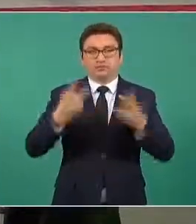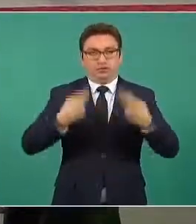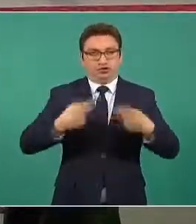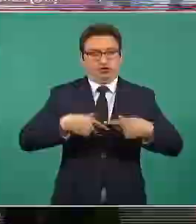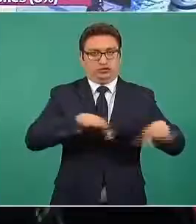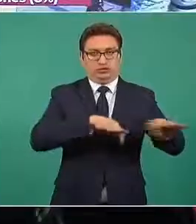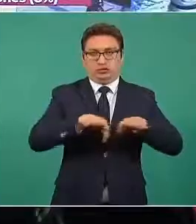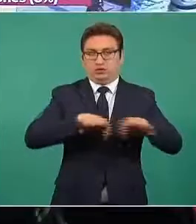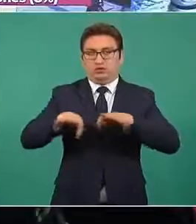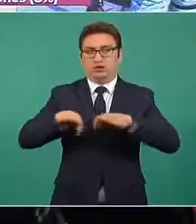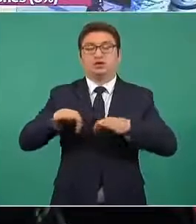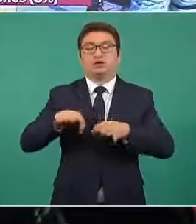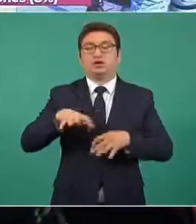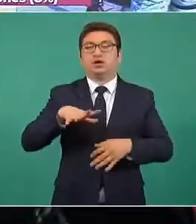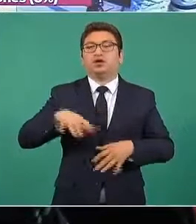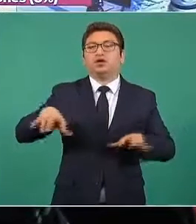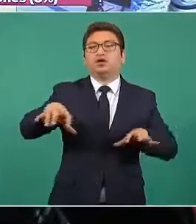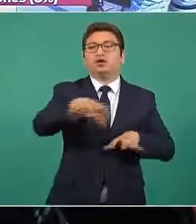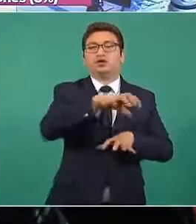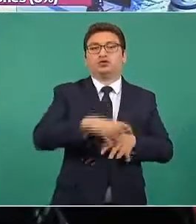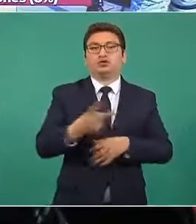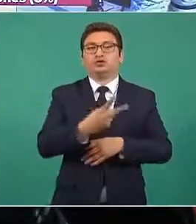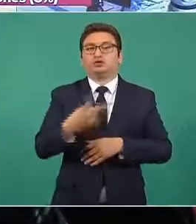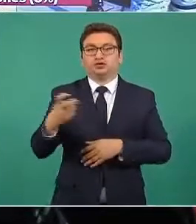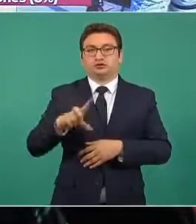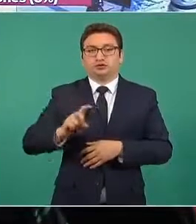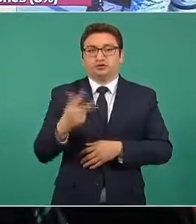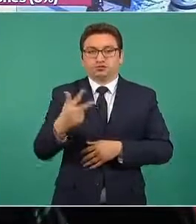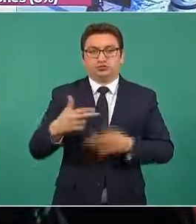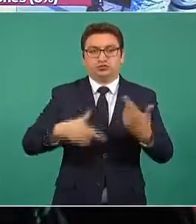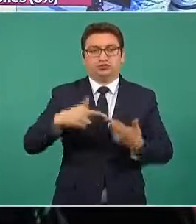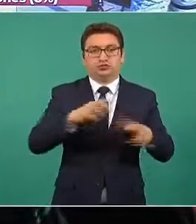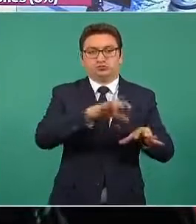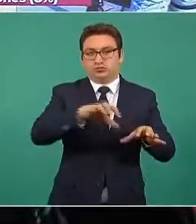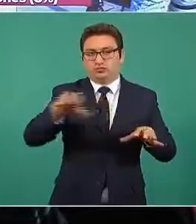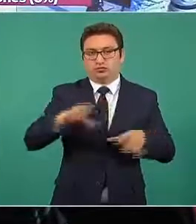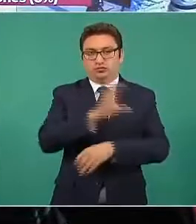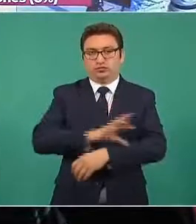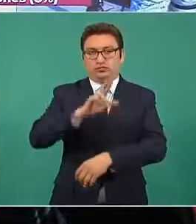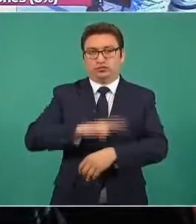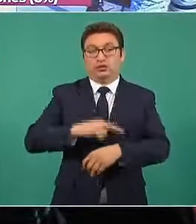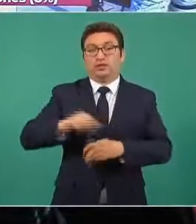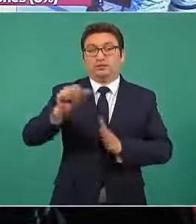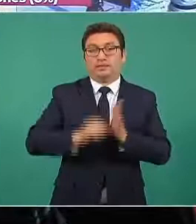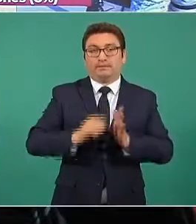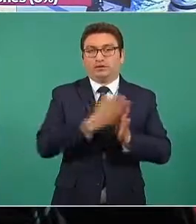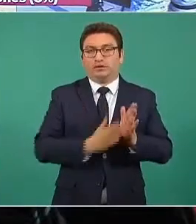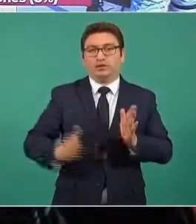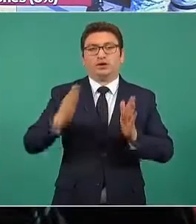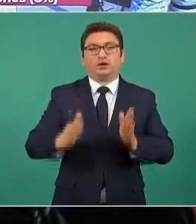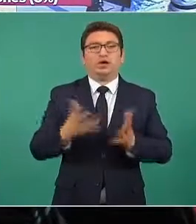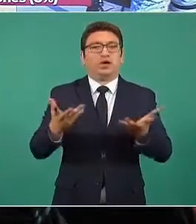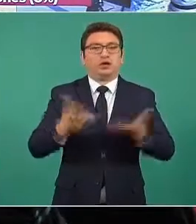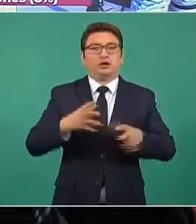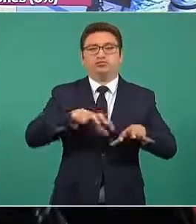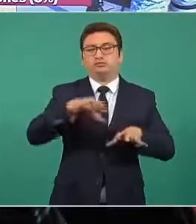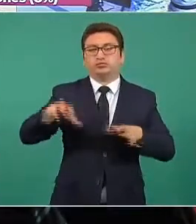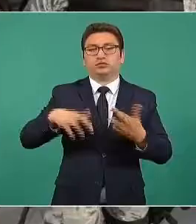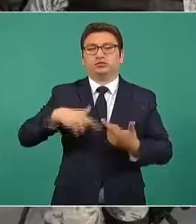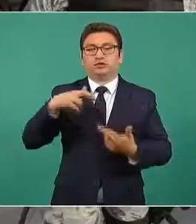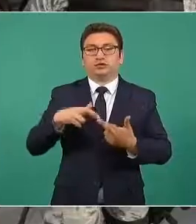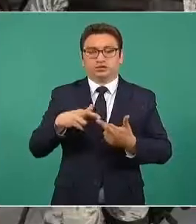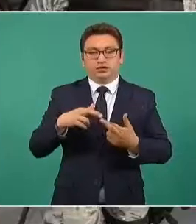desplegados ya en 238 coordinaciones regionales, ya que en este mes se activaron las coordinaciones regionales